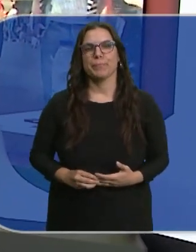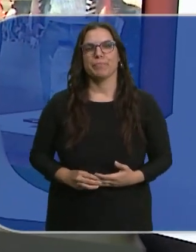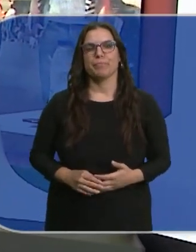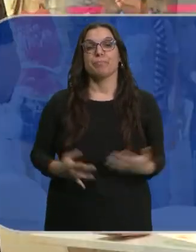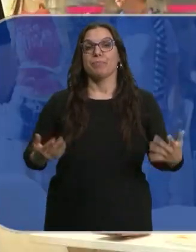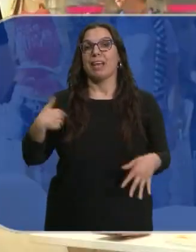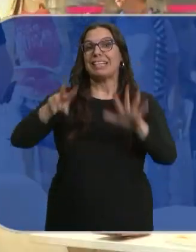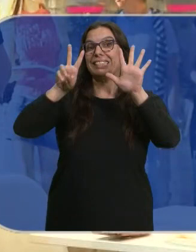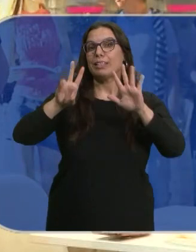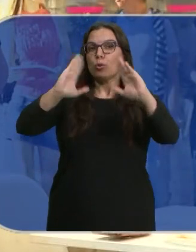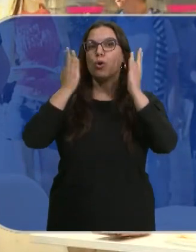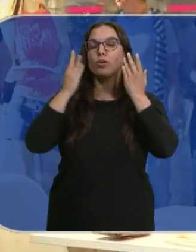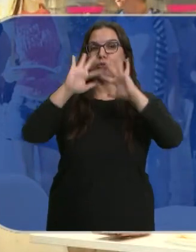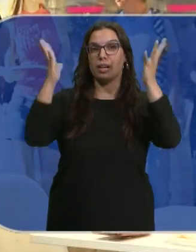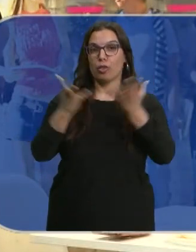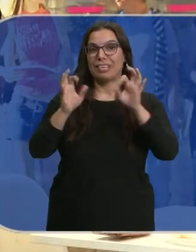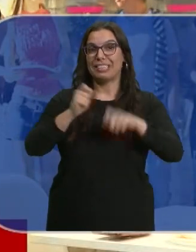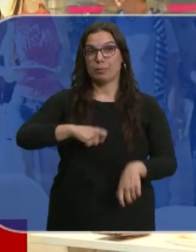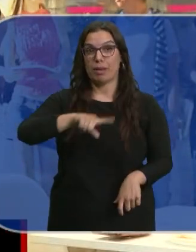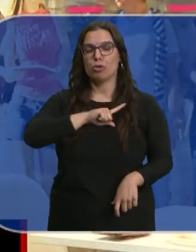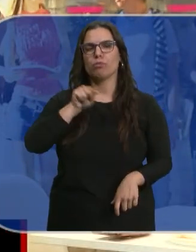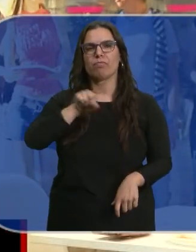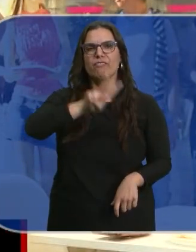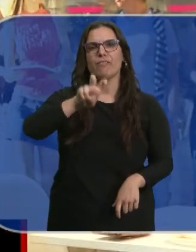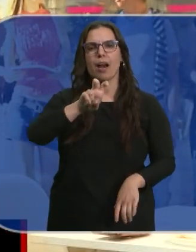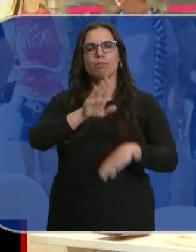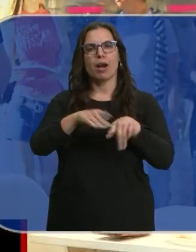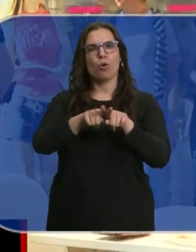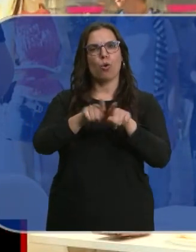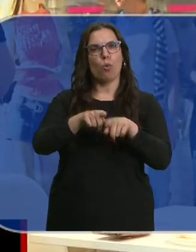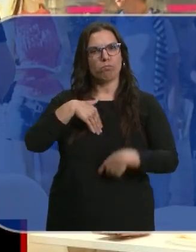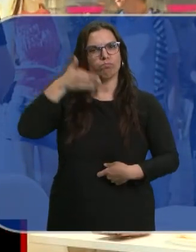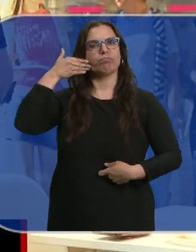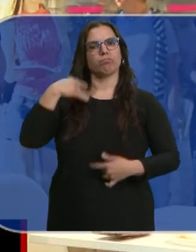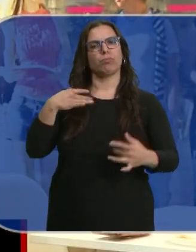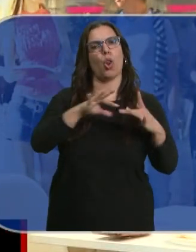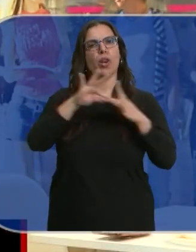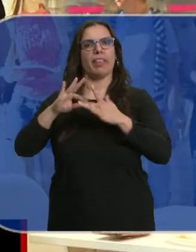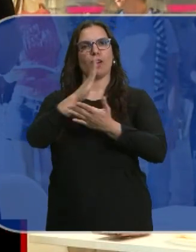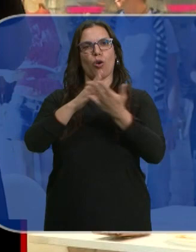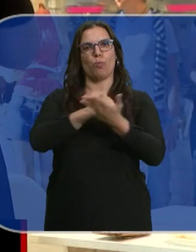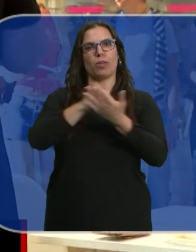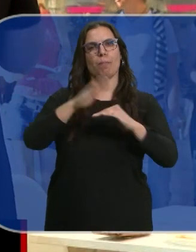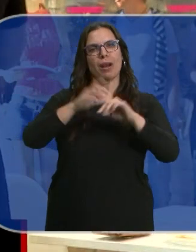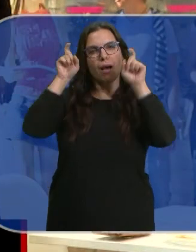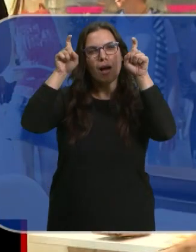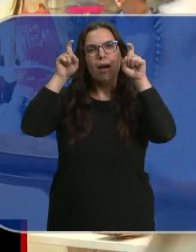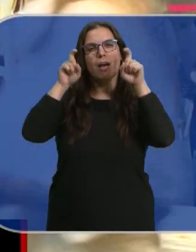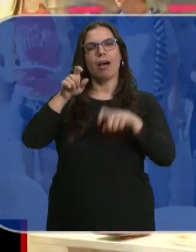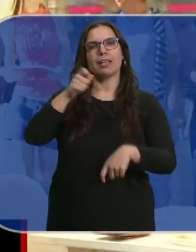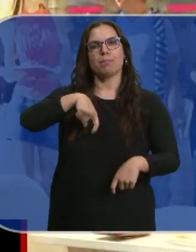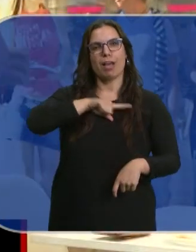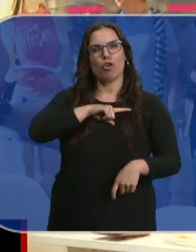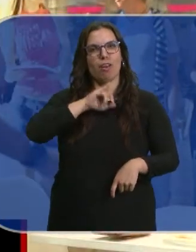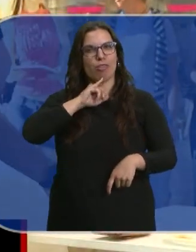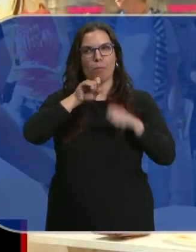Este séptimo Congreso Internacional del Español sirve para sacar músculo de ese liderazgo de la comunidad en la enseñanza del español.